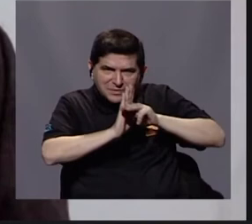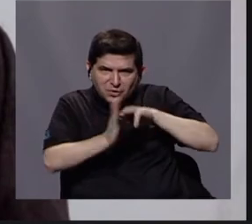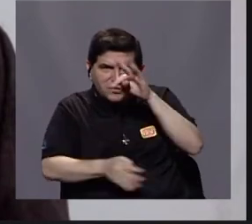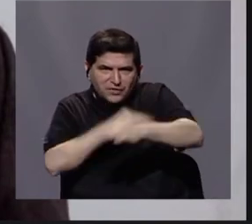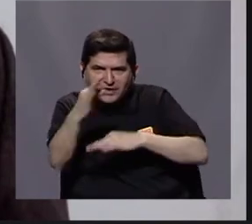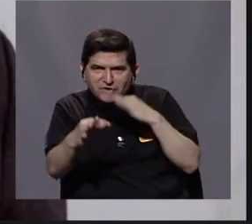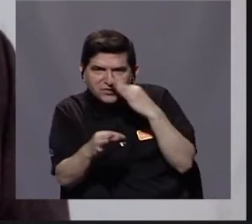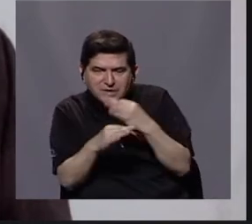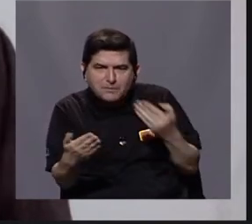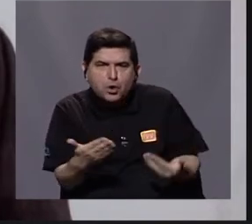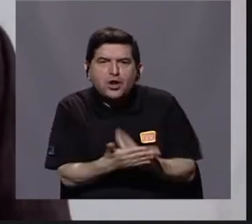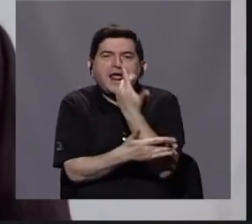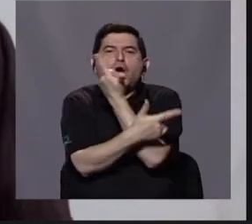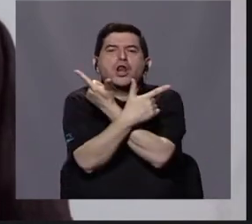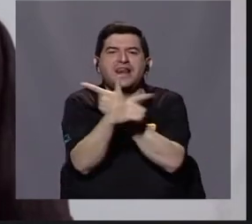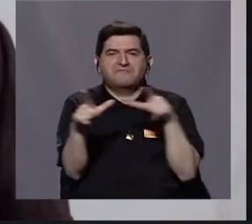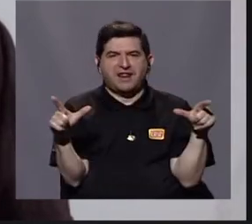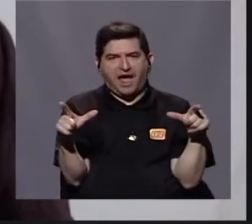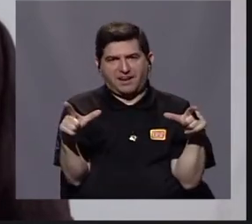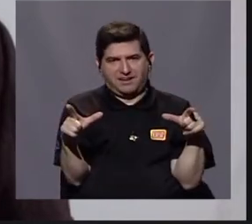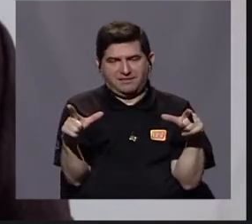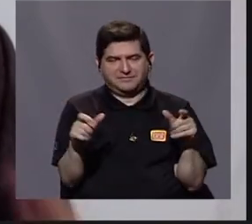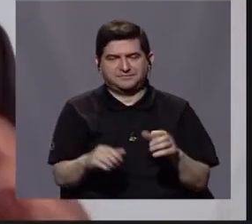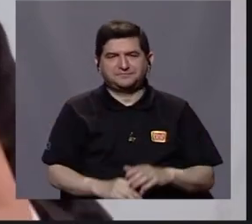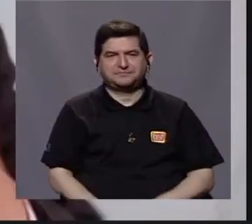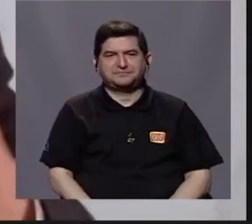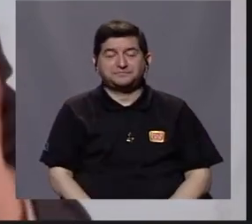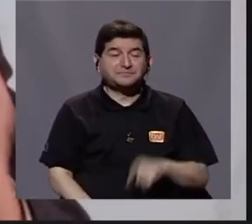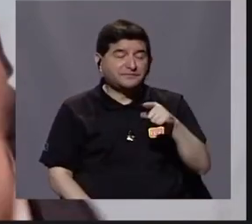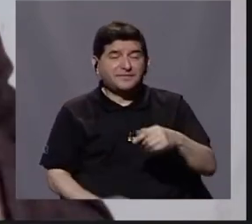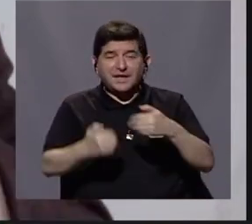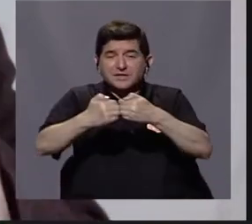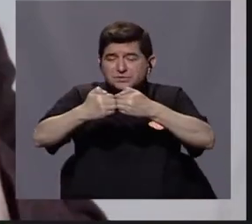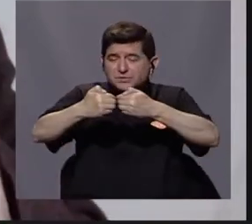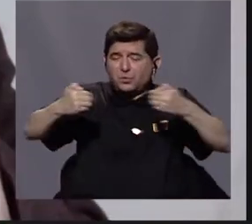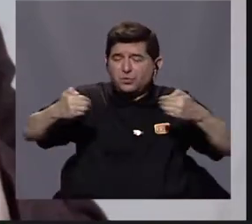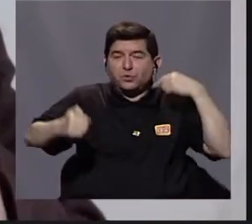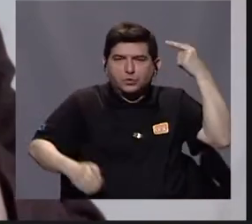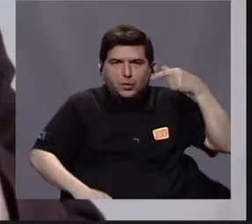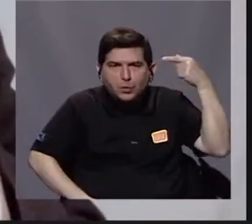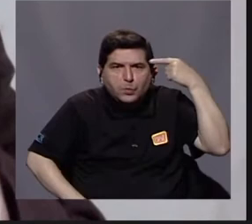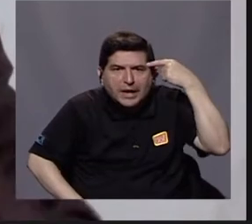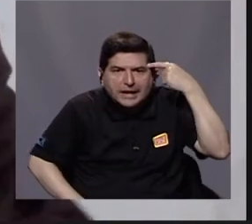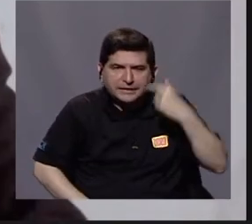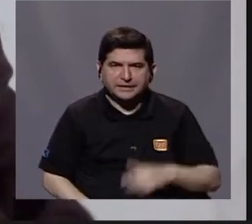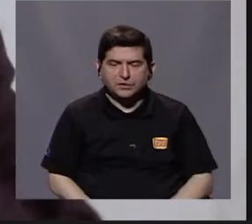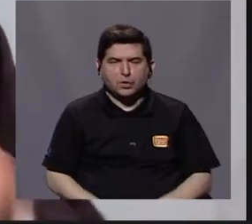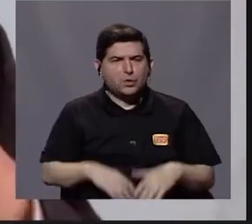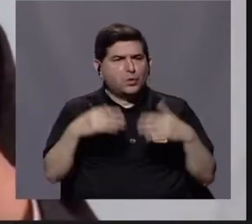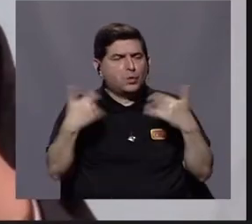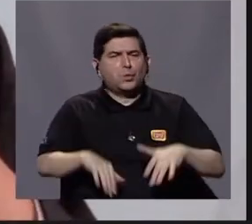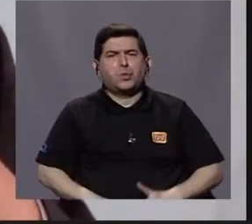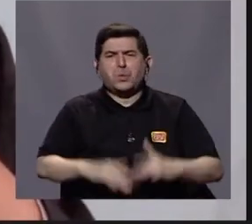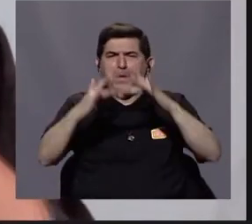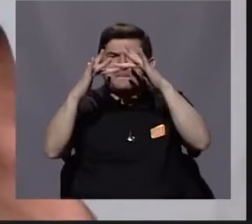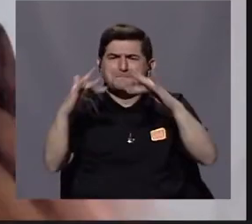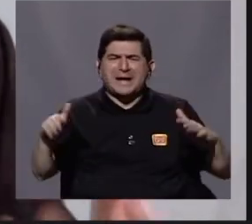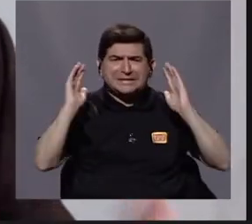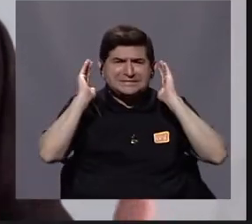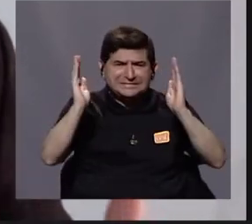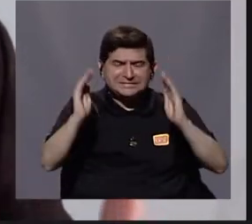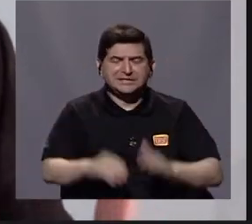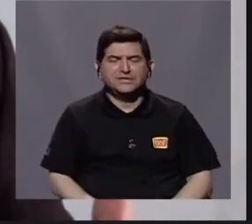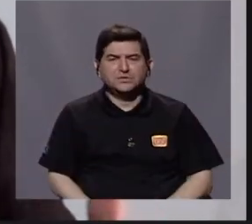carácter neoliberal. Este alejamiento del Estado deja enormes huecos que la